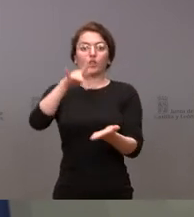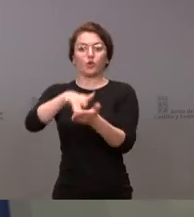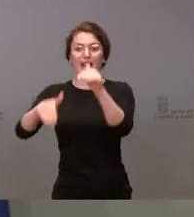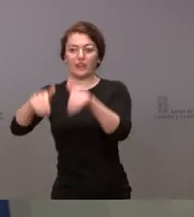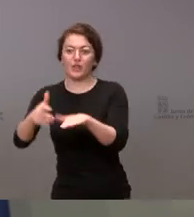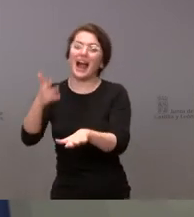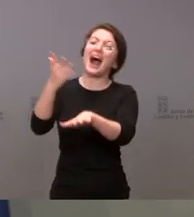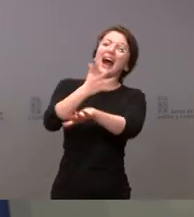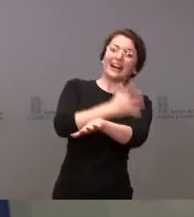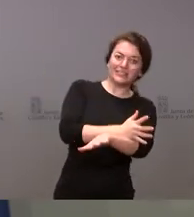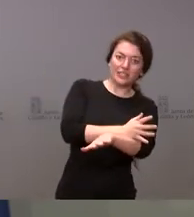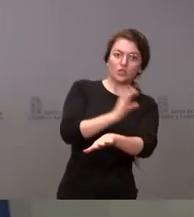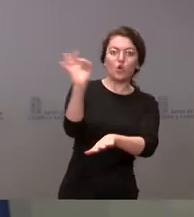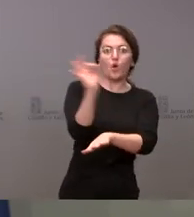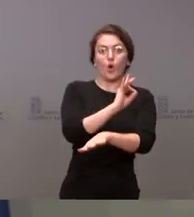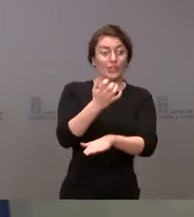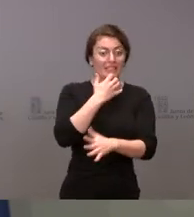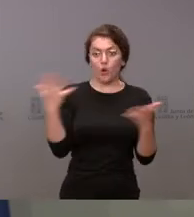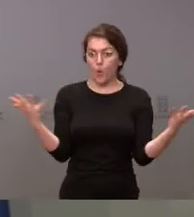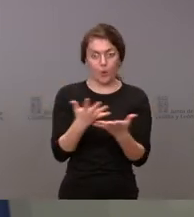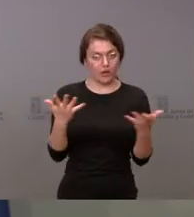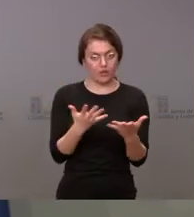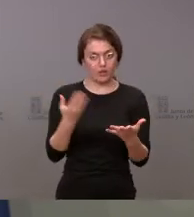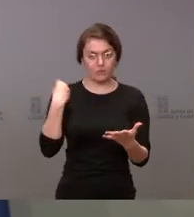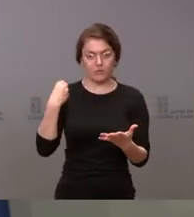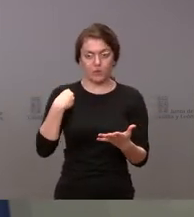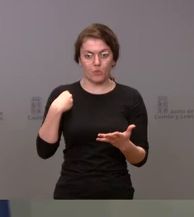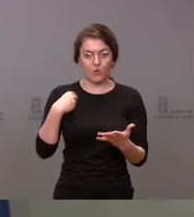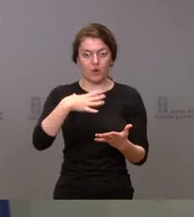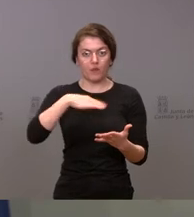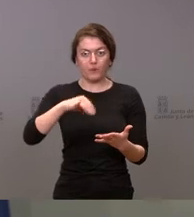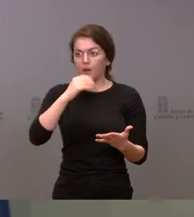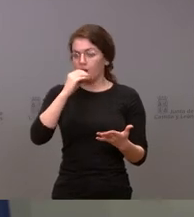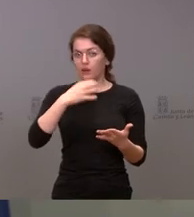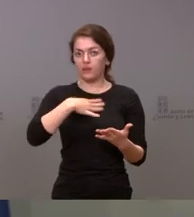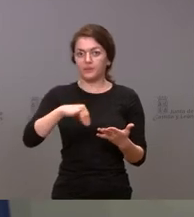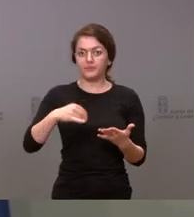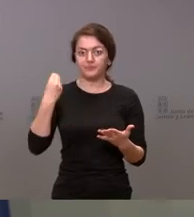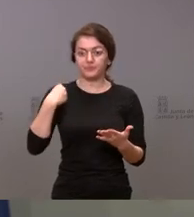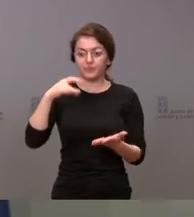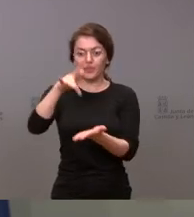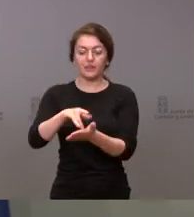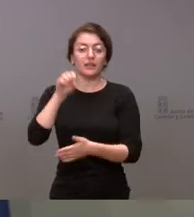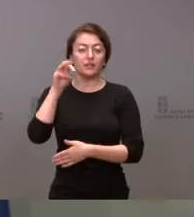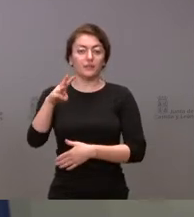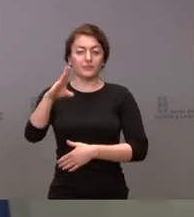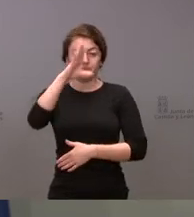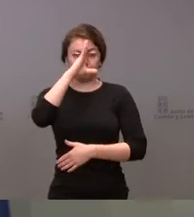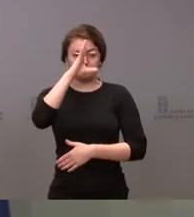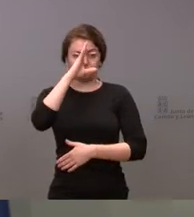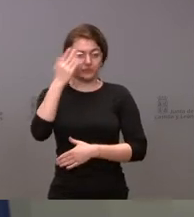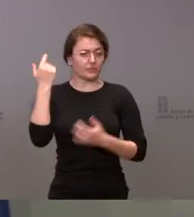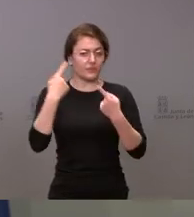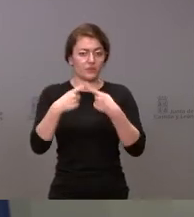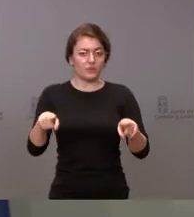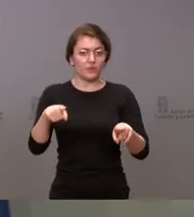también como urgente en los puntos de atención continuada en caso contrario y en la jornada del día 13 de febrero, incluso antes de las 9.30